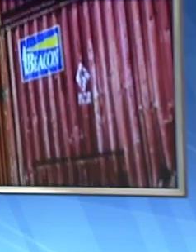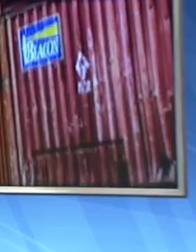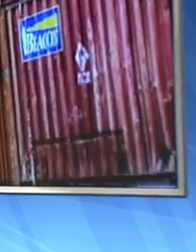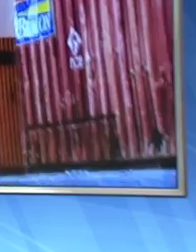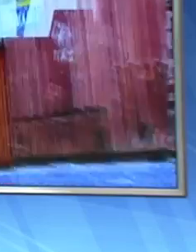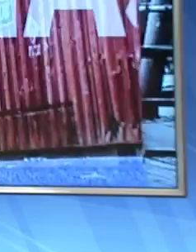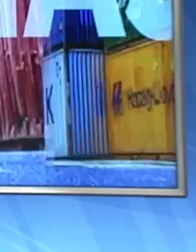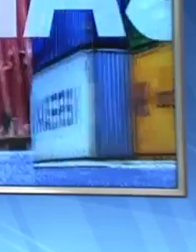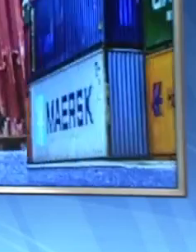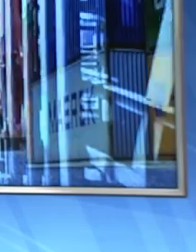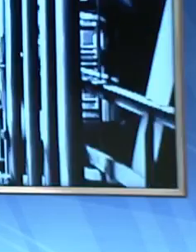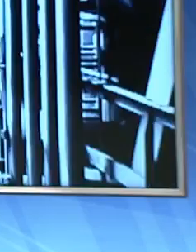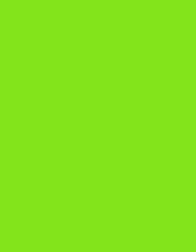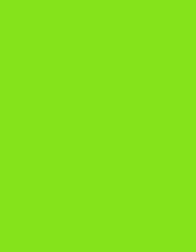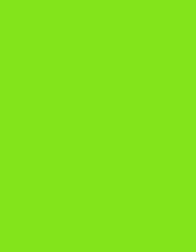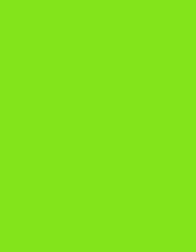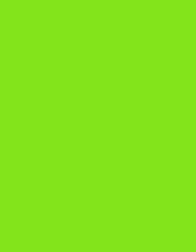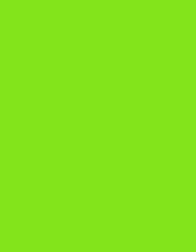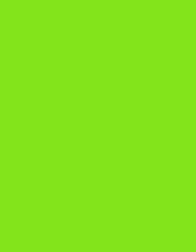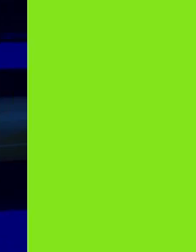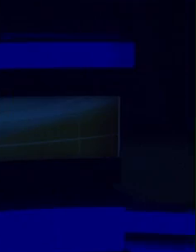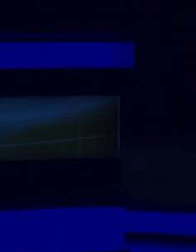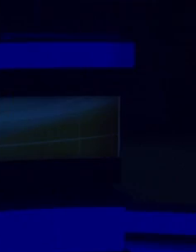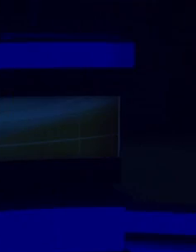liquidar este adeudo.